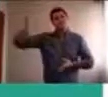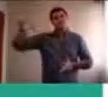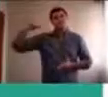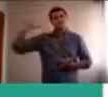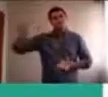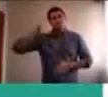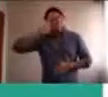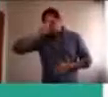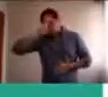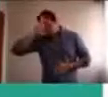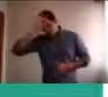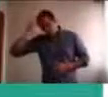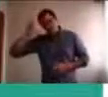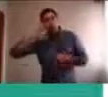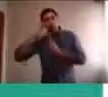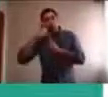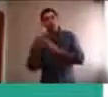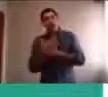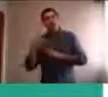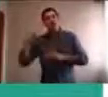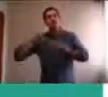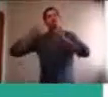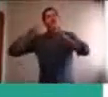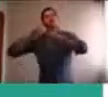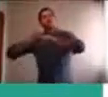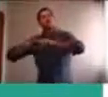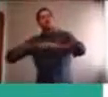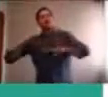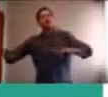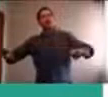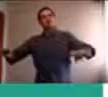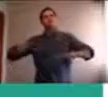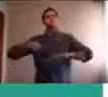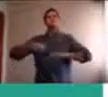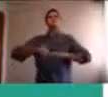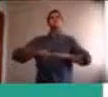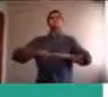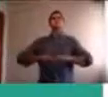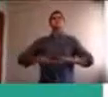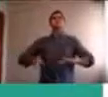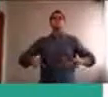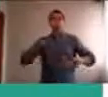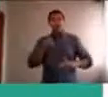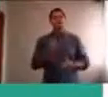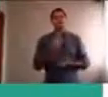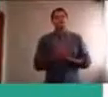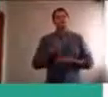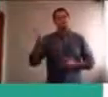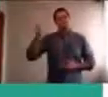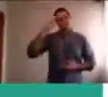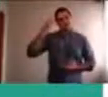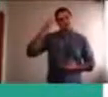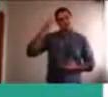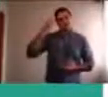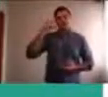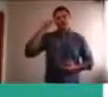cotidianidad, y tenemos que aprenderlo, y aprenderlo desde más chicos, es un recurso realmente, para toda la vida,